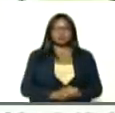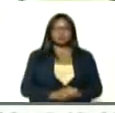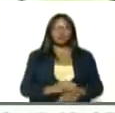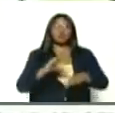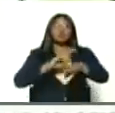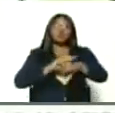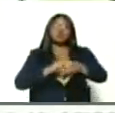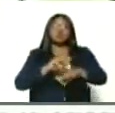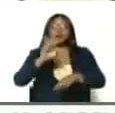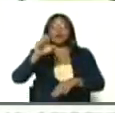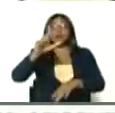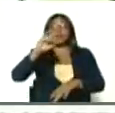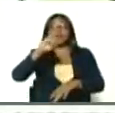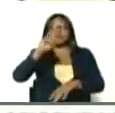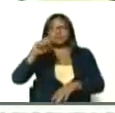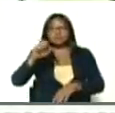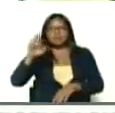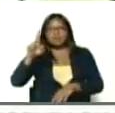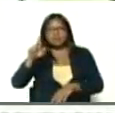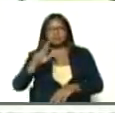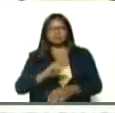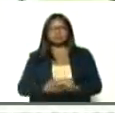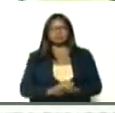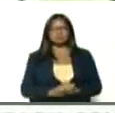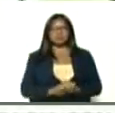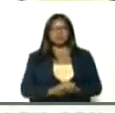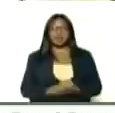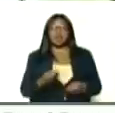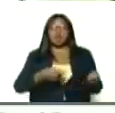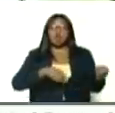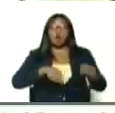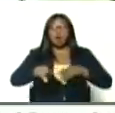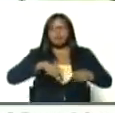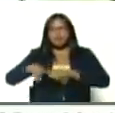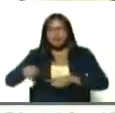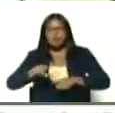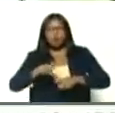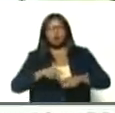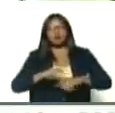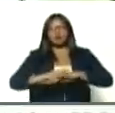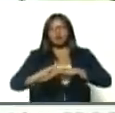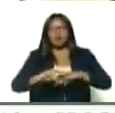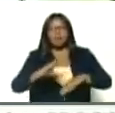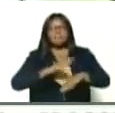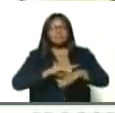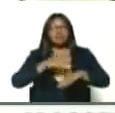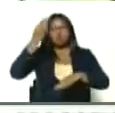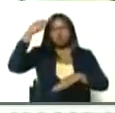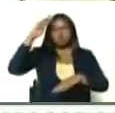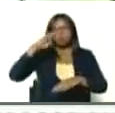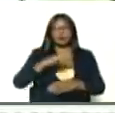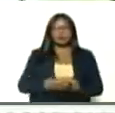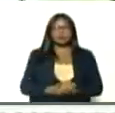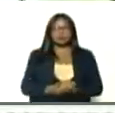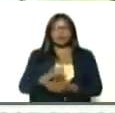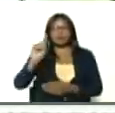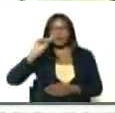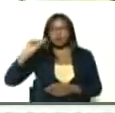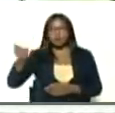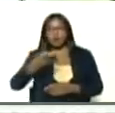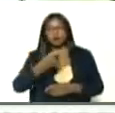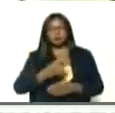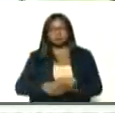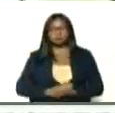doctor Eliezer, Álvarez, coordinador regional, de la misión médica cubana, en el Huarico,